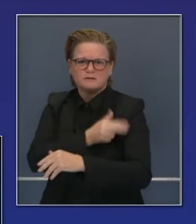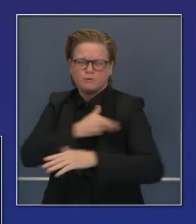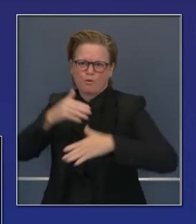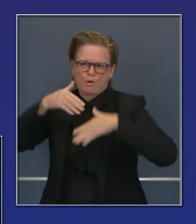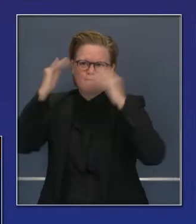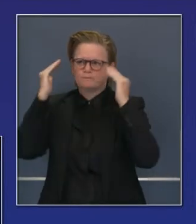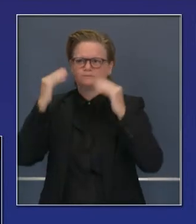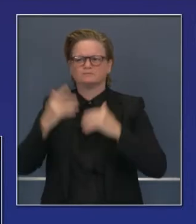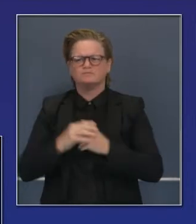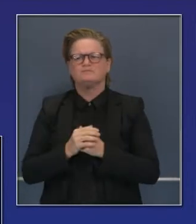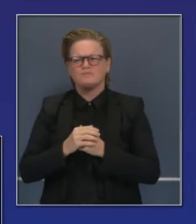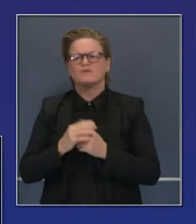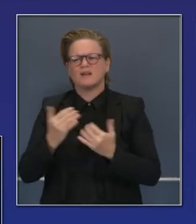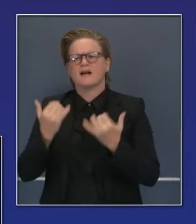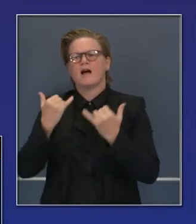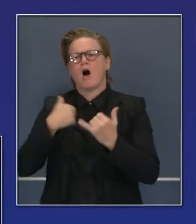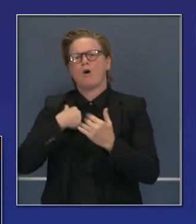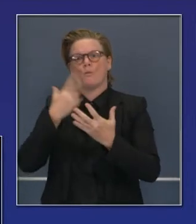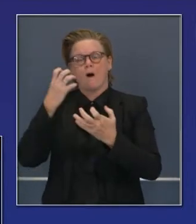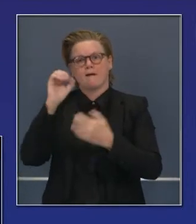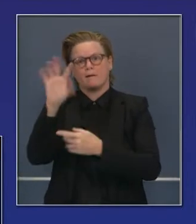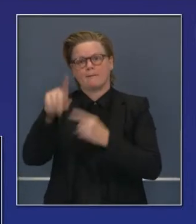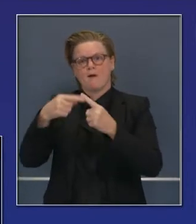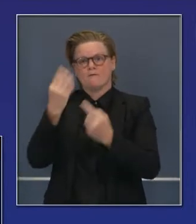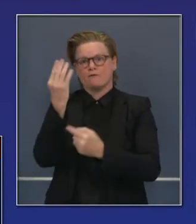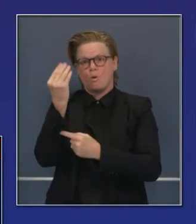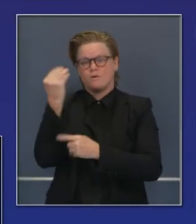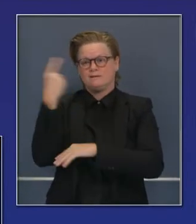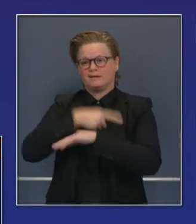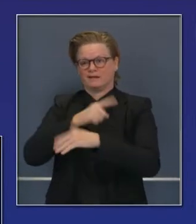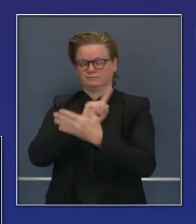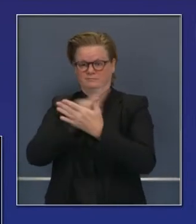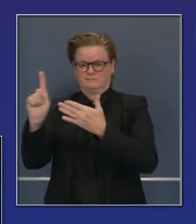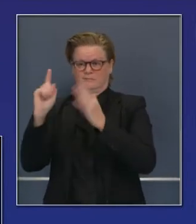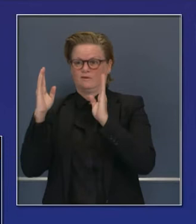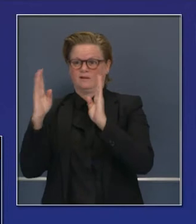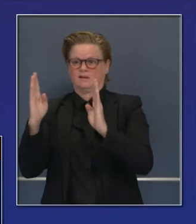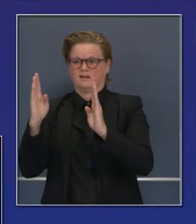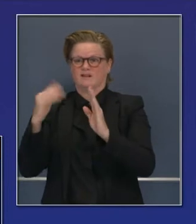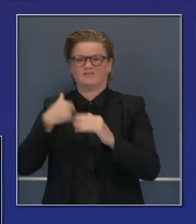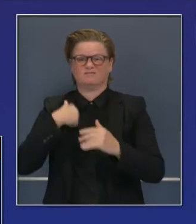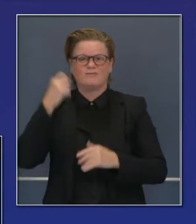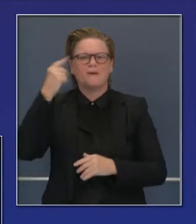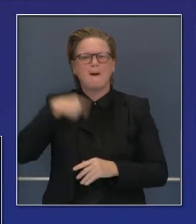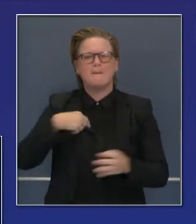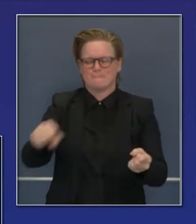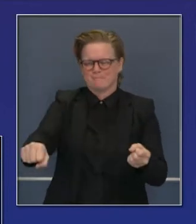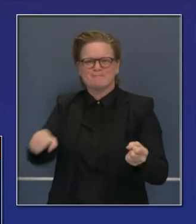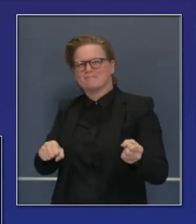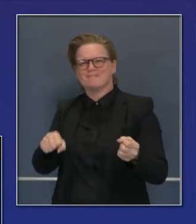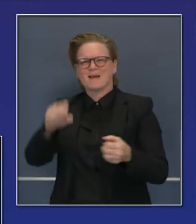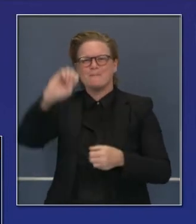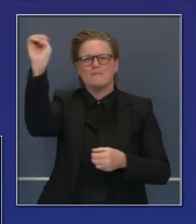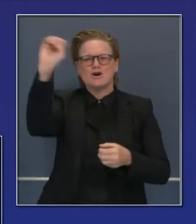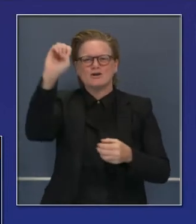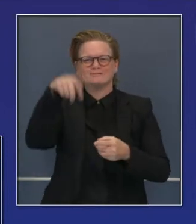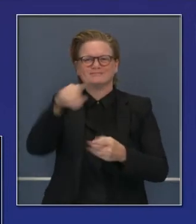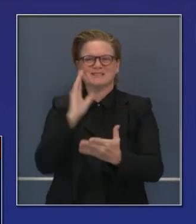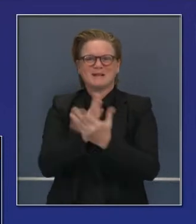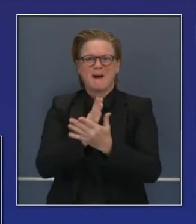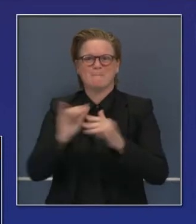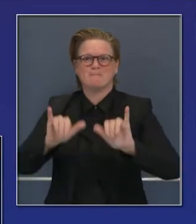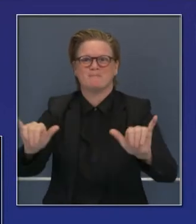estamos hablando del plan que difundimos hace unas 14 semanas. Estamos poniendo el freno de